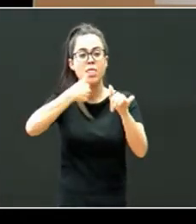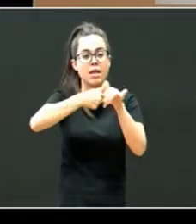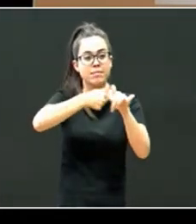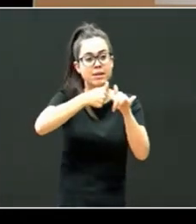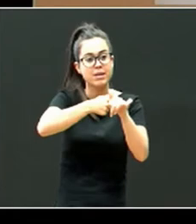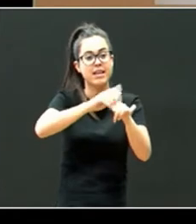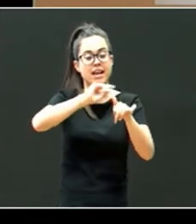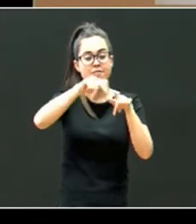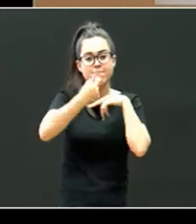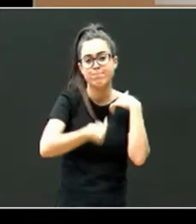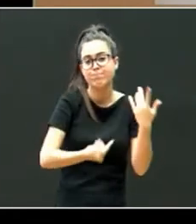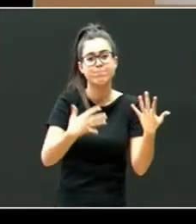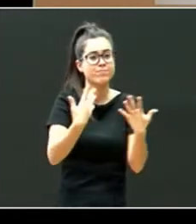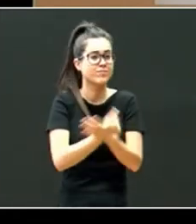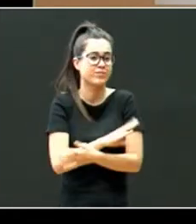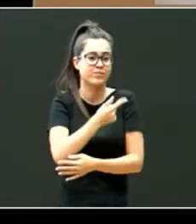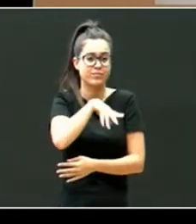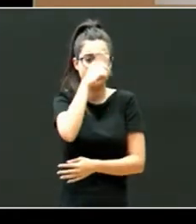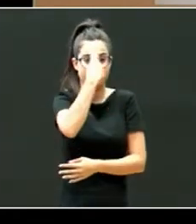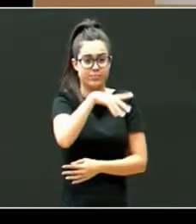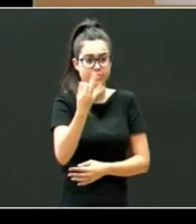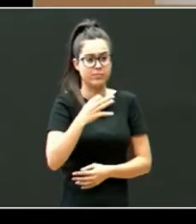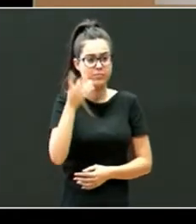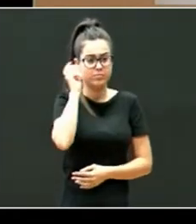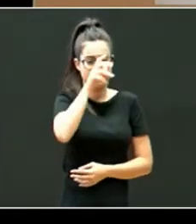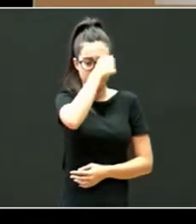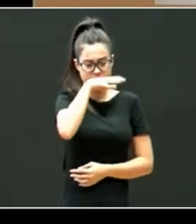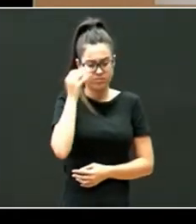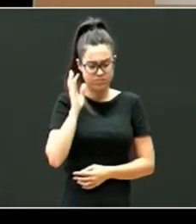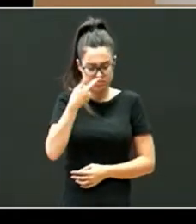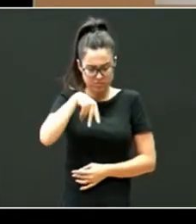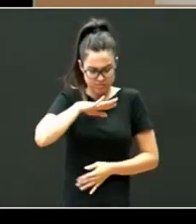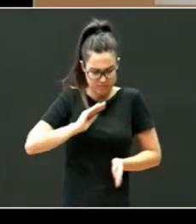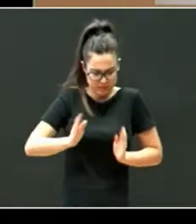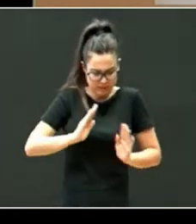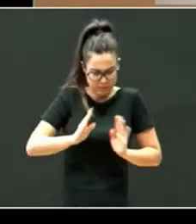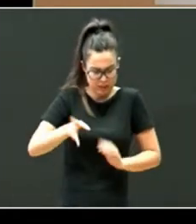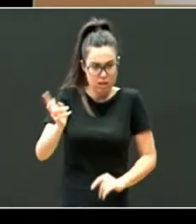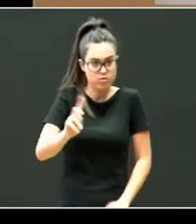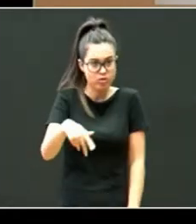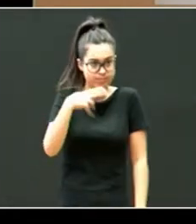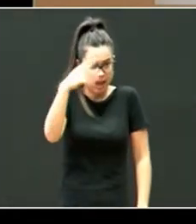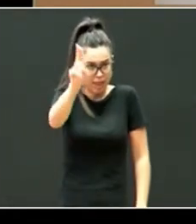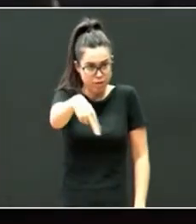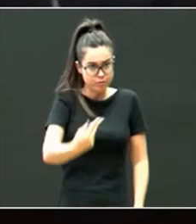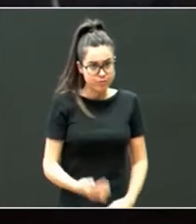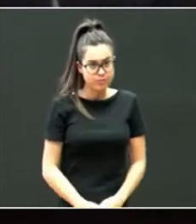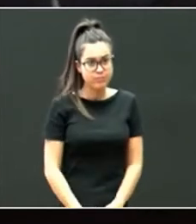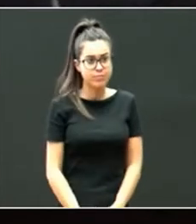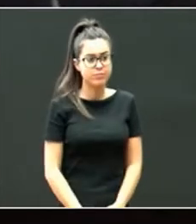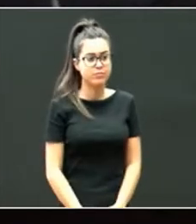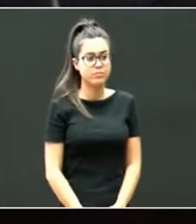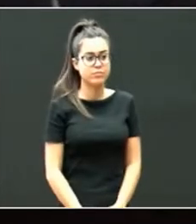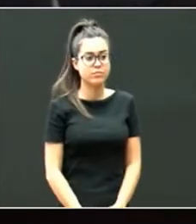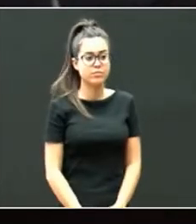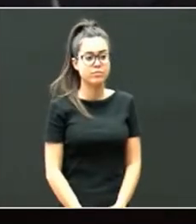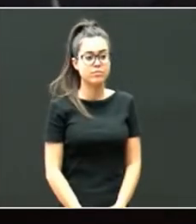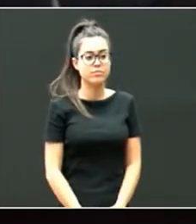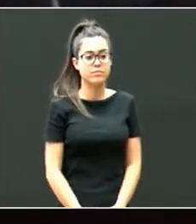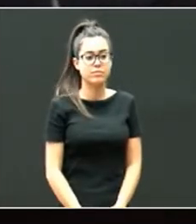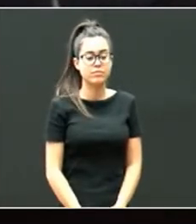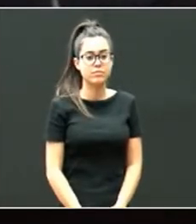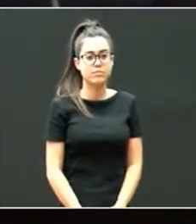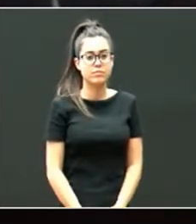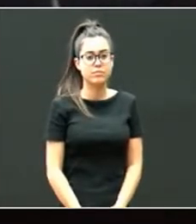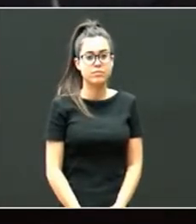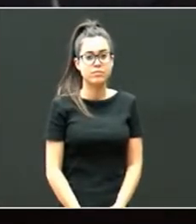pero bueno me dijo un día un profesor que nosotros no somos terapeutas bueno pues tienes toda razón evidentemente creo que se